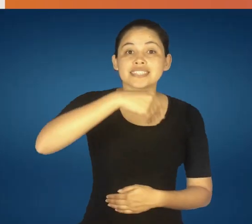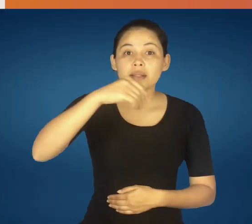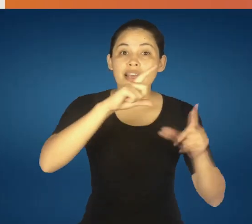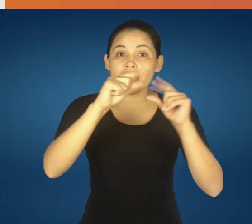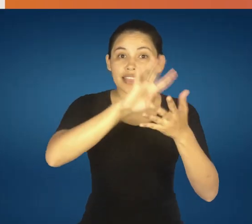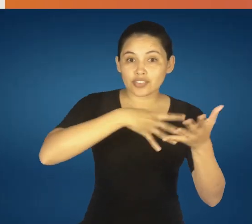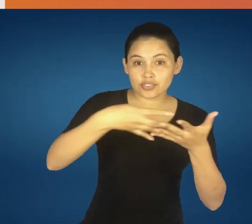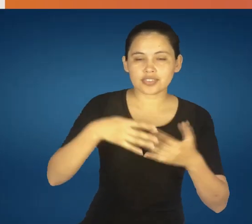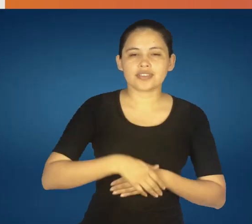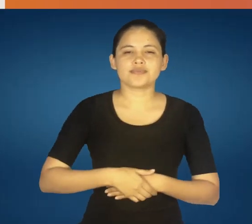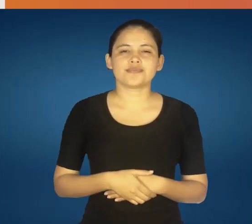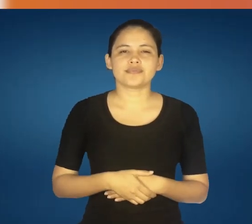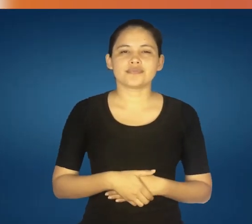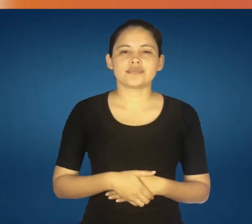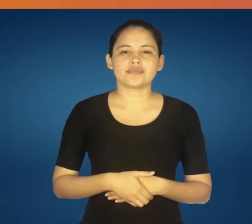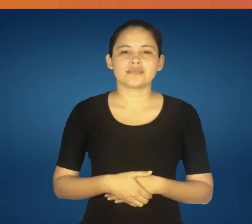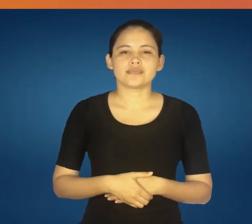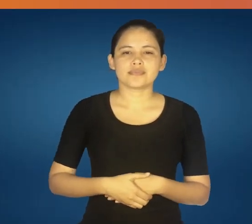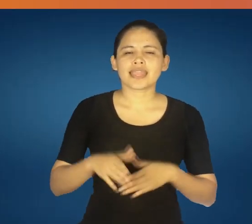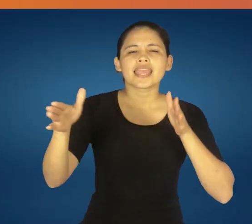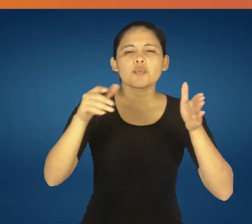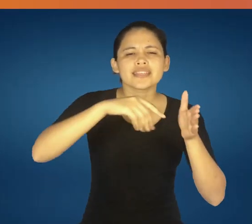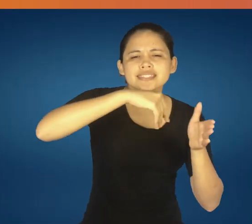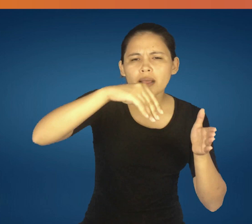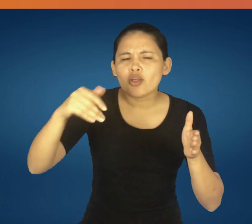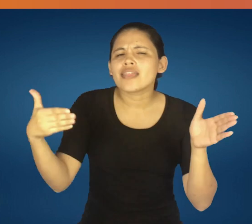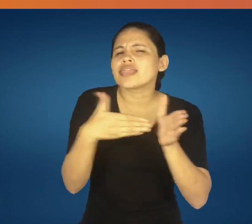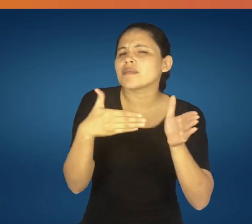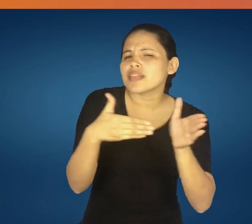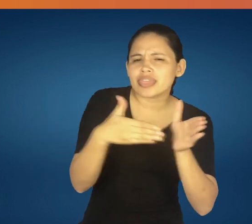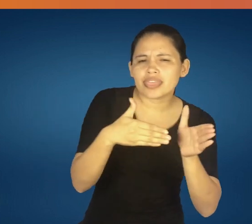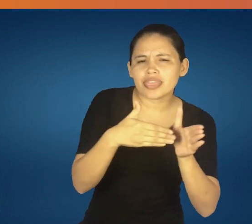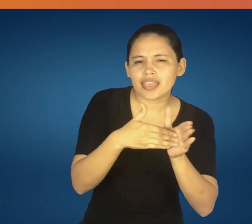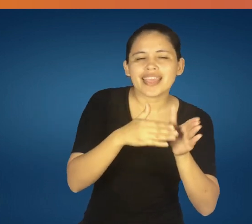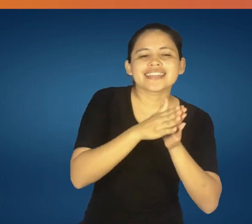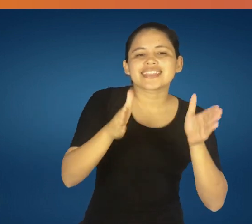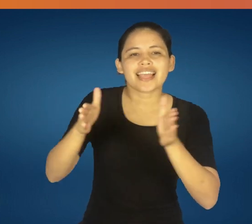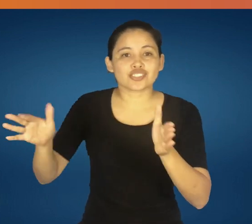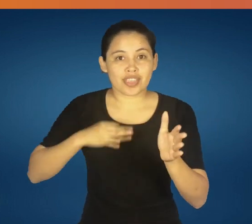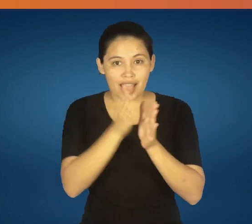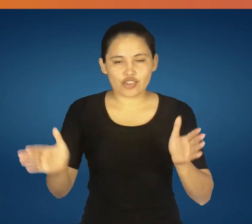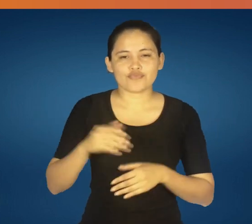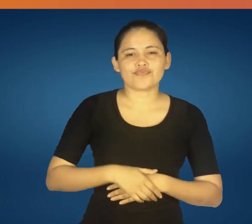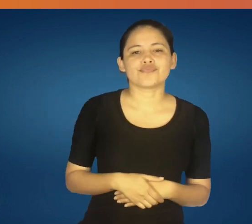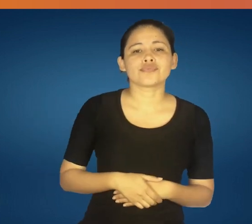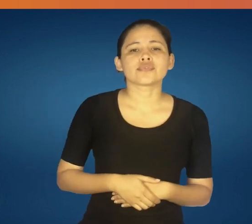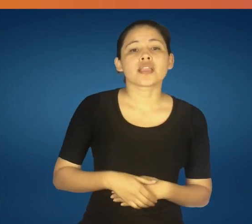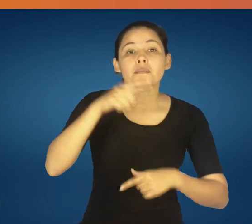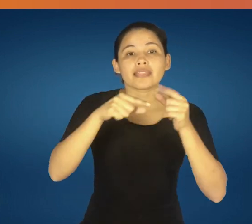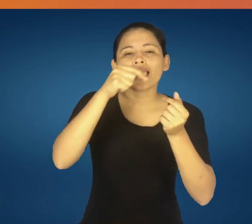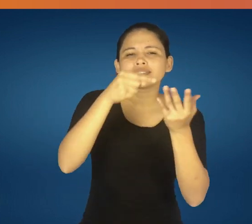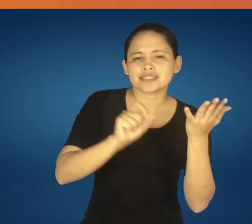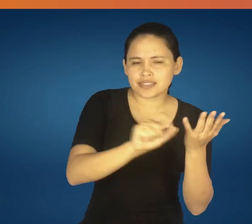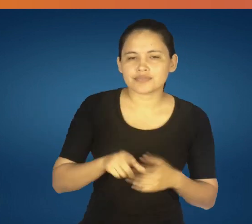Calendario de siembra. La época en la que se siembra dependerá de la estación del año, las